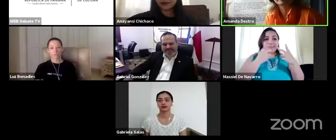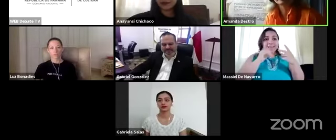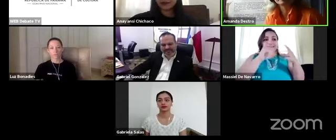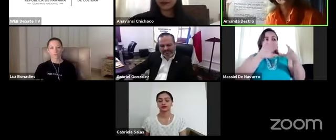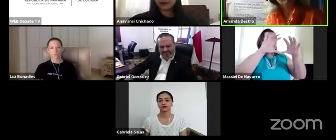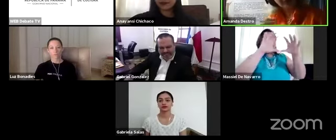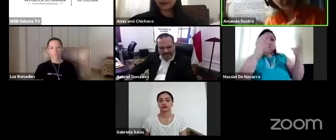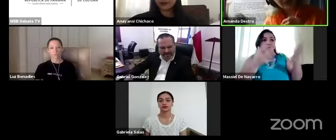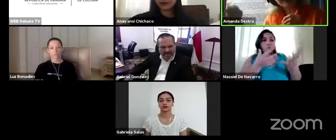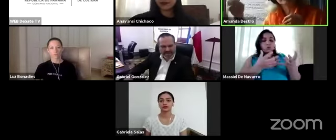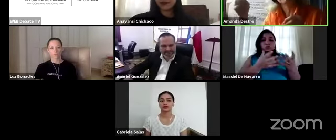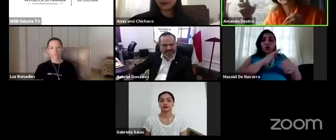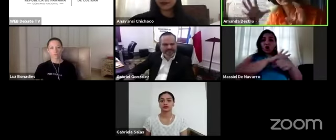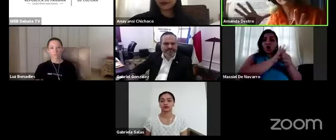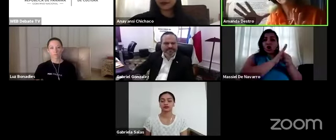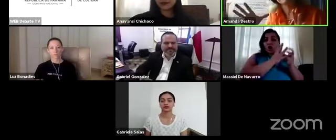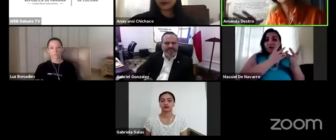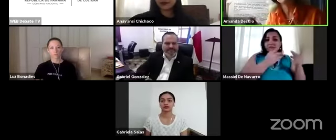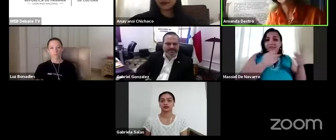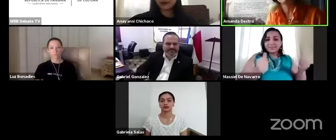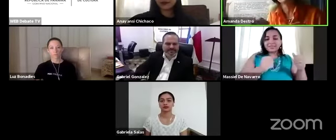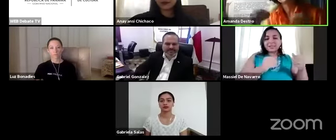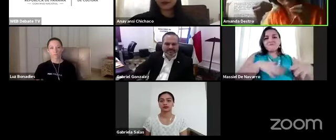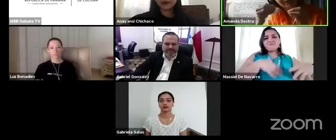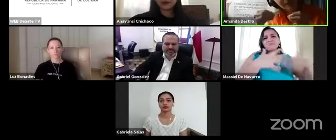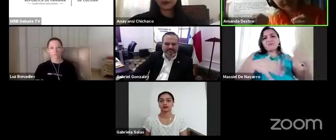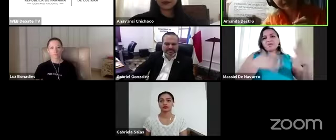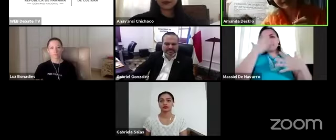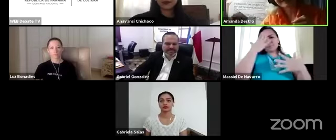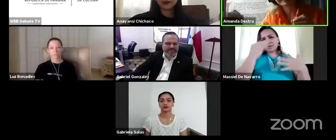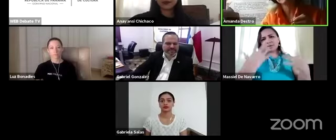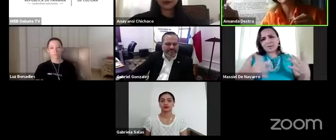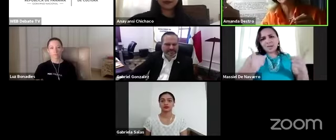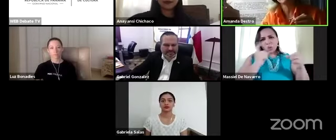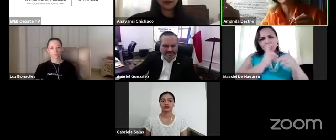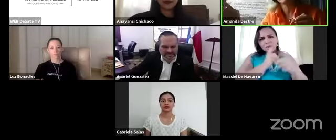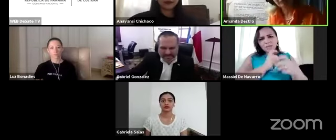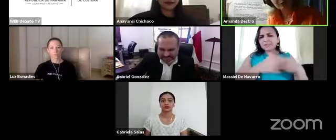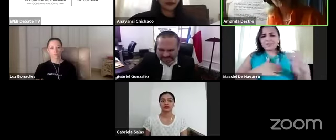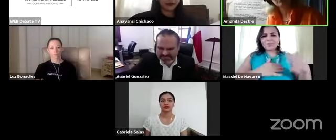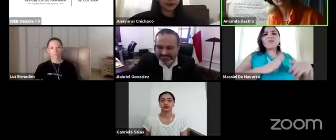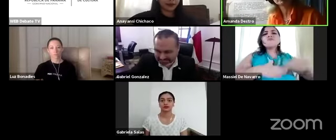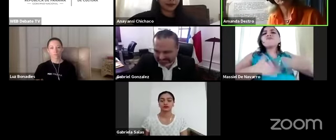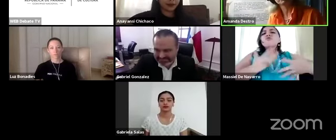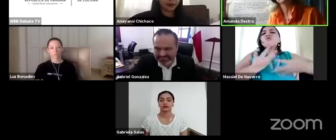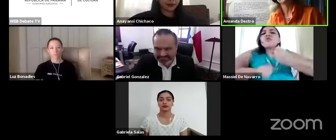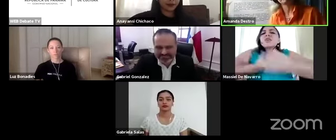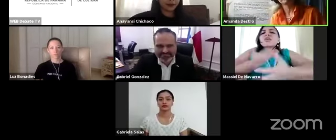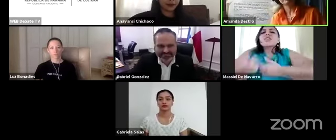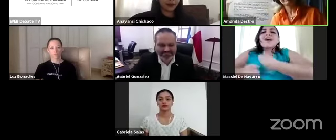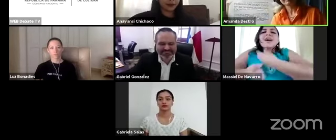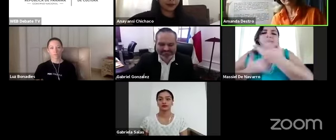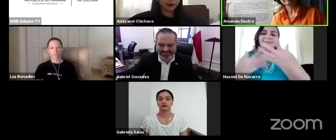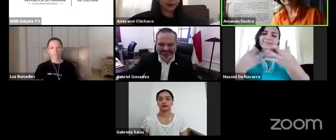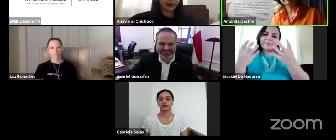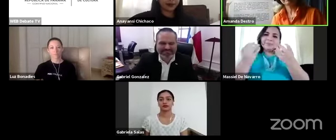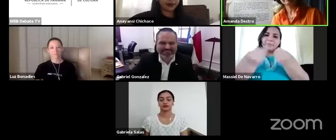manera fluida porque ya va a ser complejo así que vamos a tratar de que sea fluido lo más posible